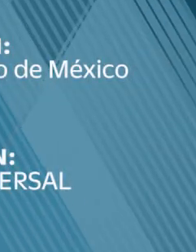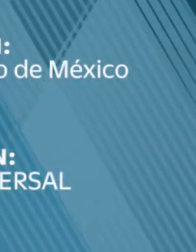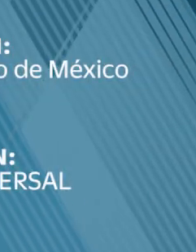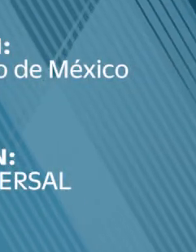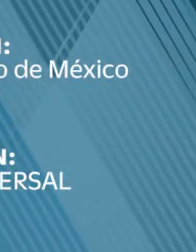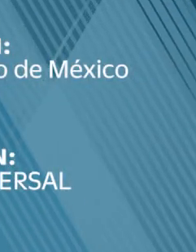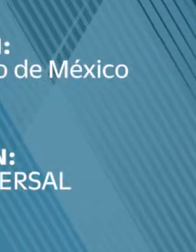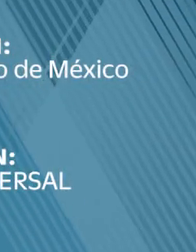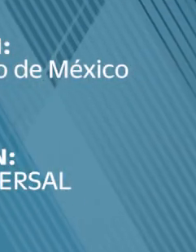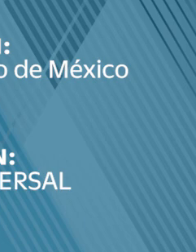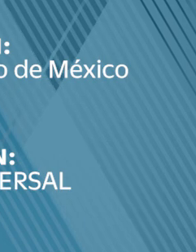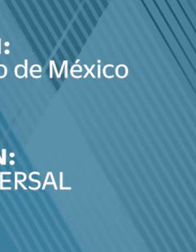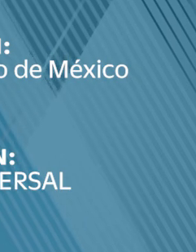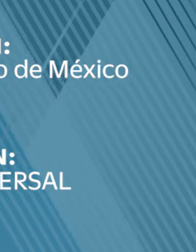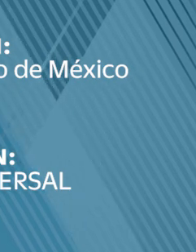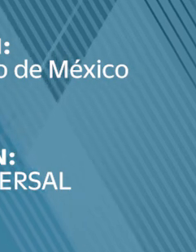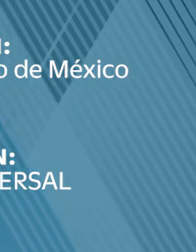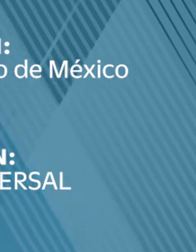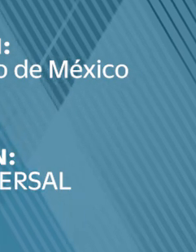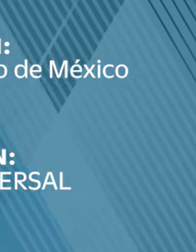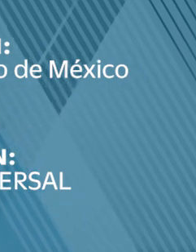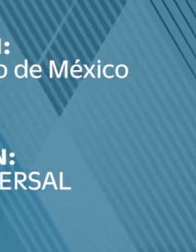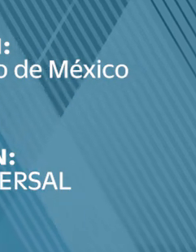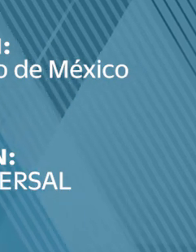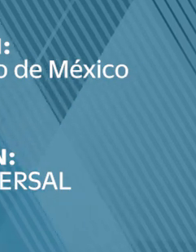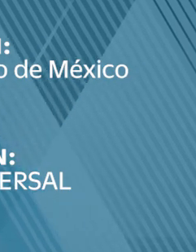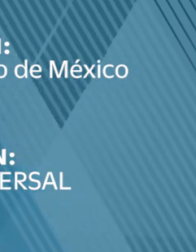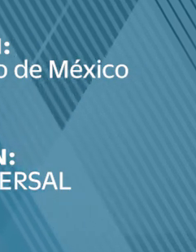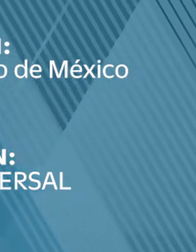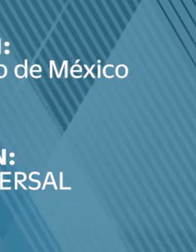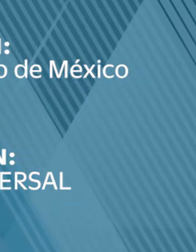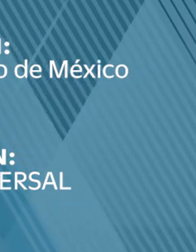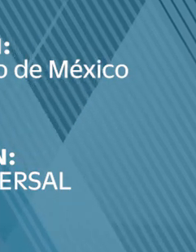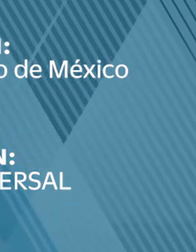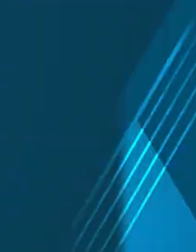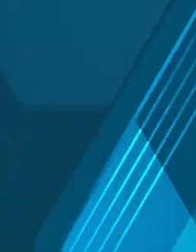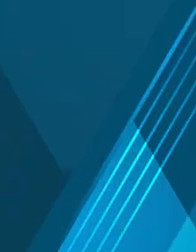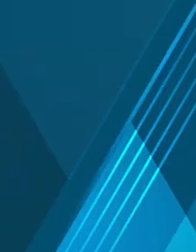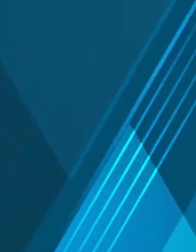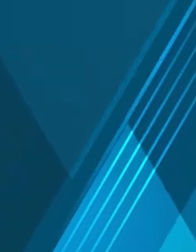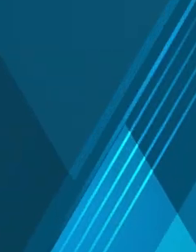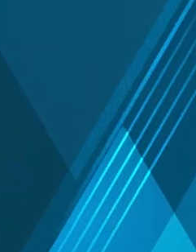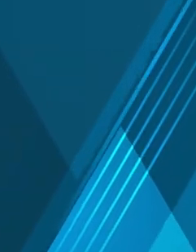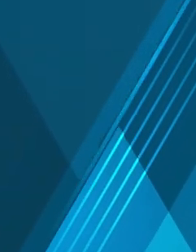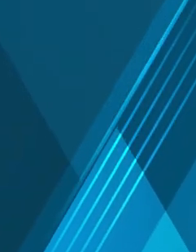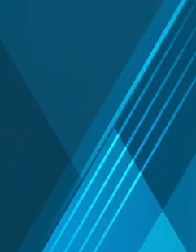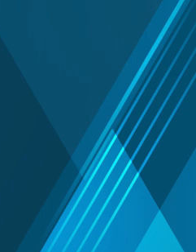tienen que ver con enfrentamientos entre bandas.